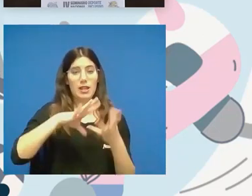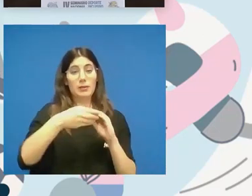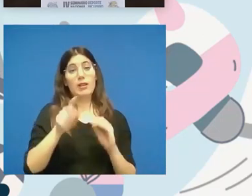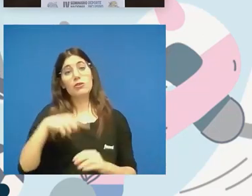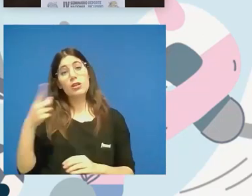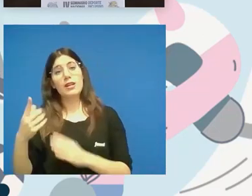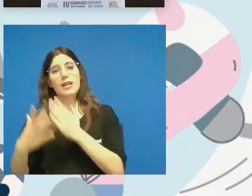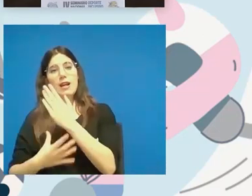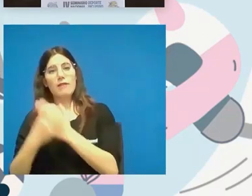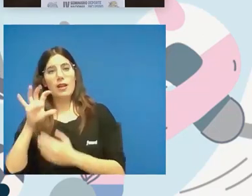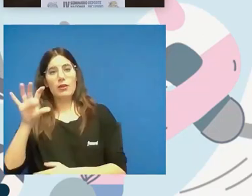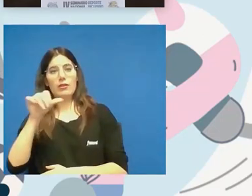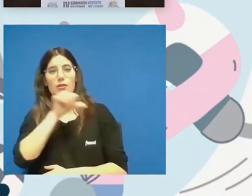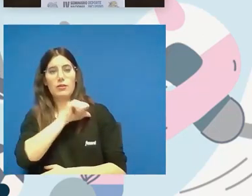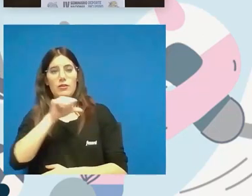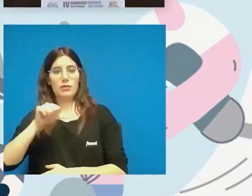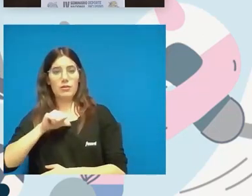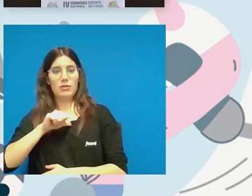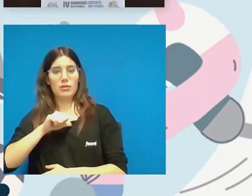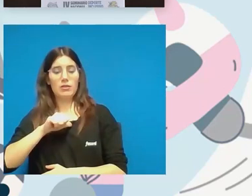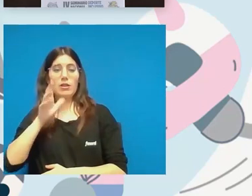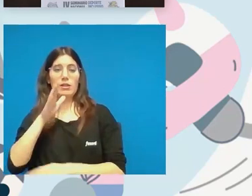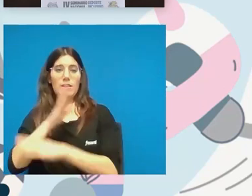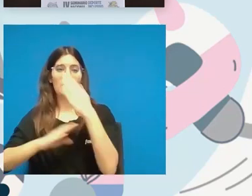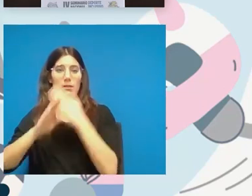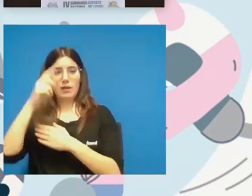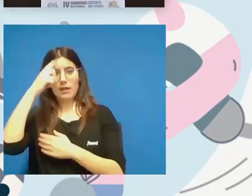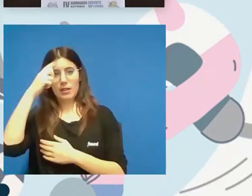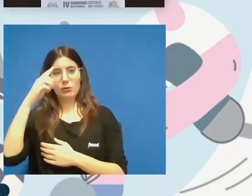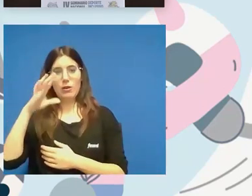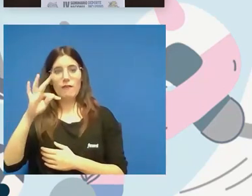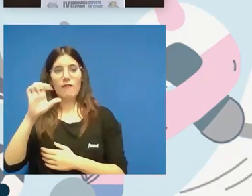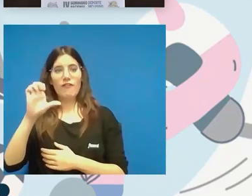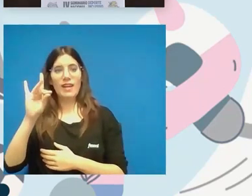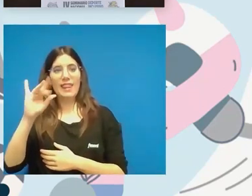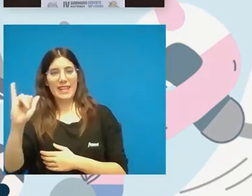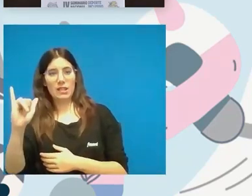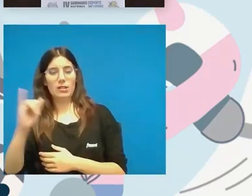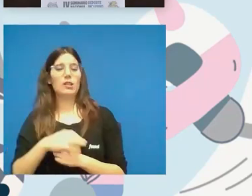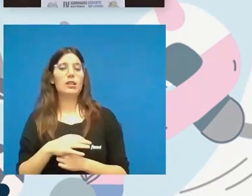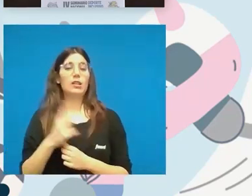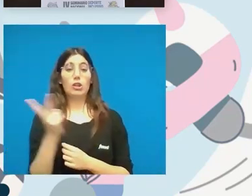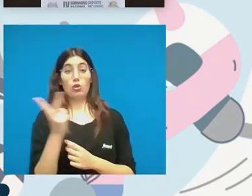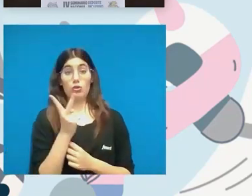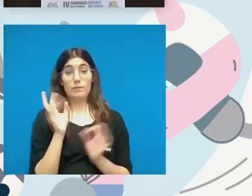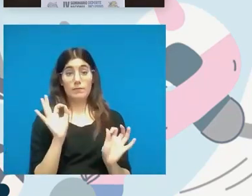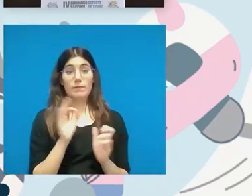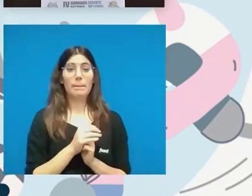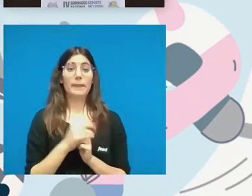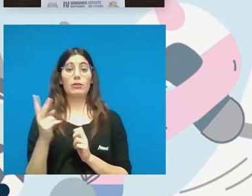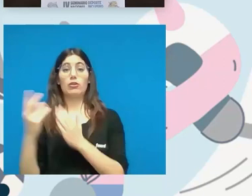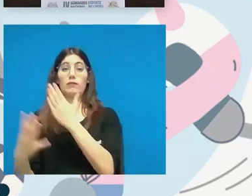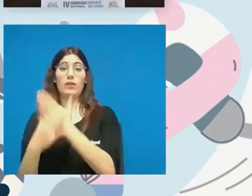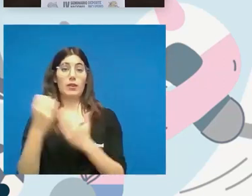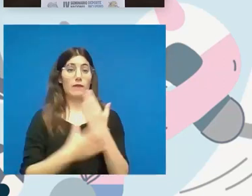autonómica de deportes para personas con discapacidad intelectual FEDI esta estructura con estas dos federaciones